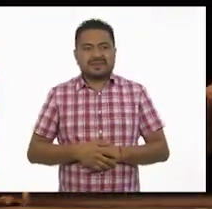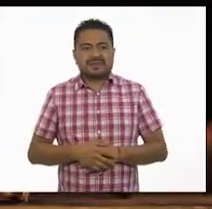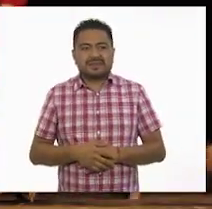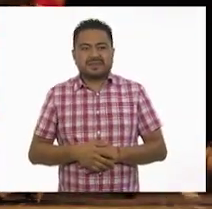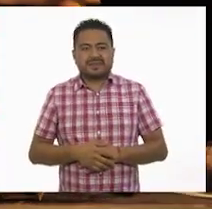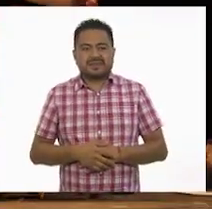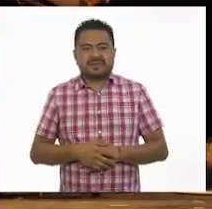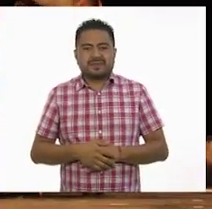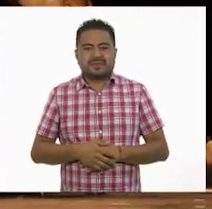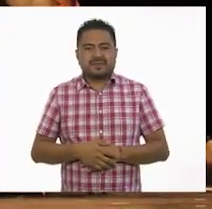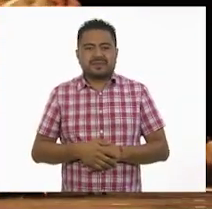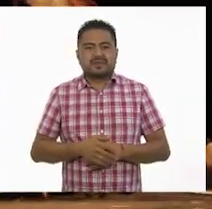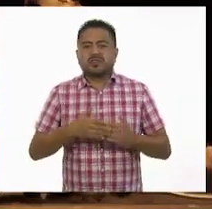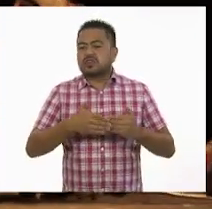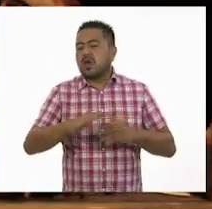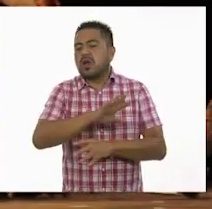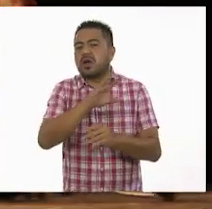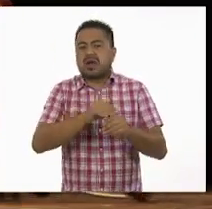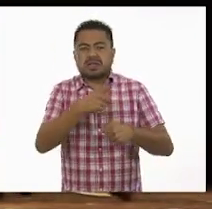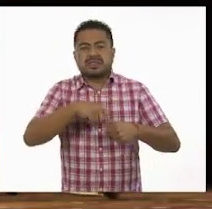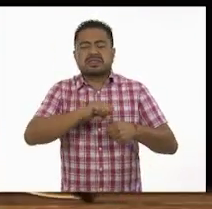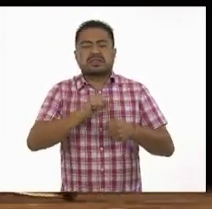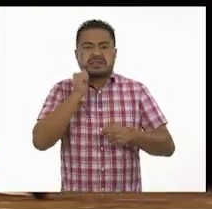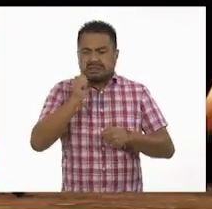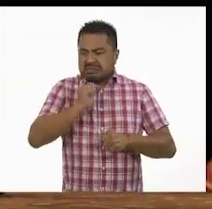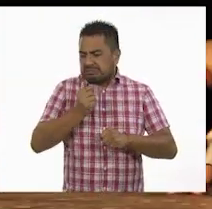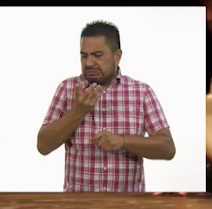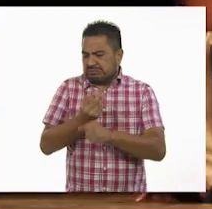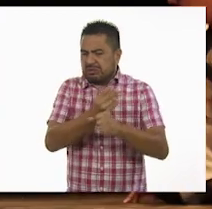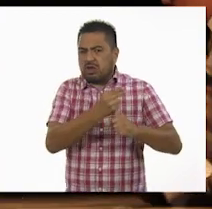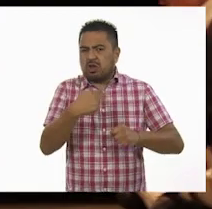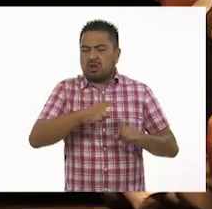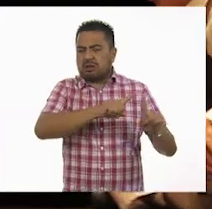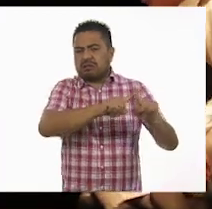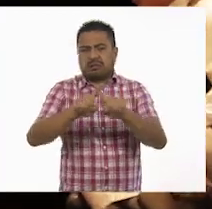Y durante toda esa semana estuvimos poniéndole diferentes nombres.